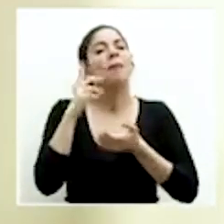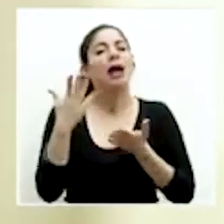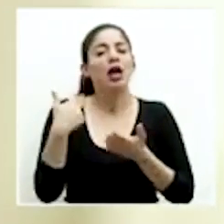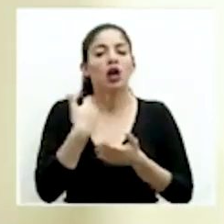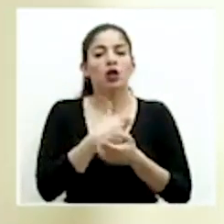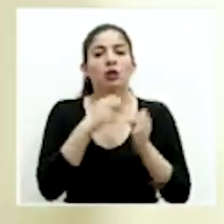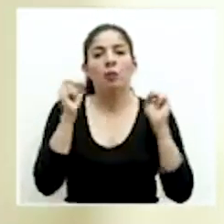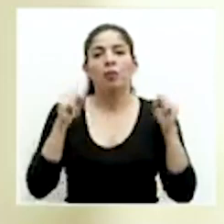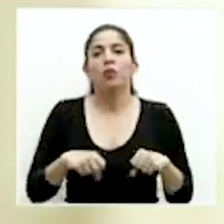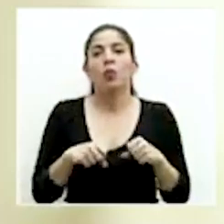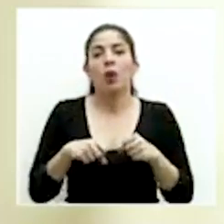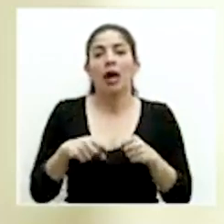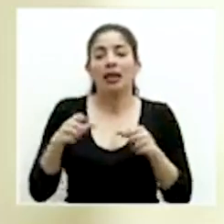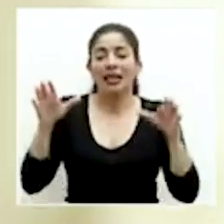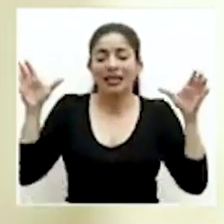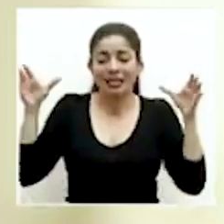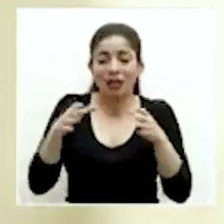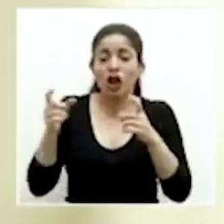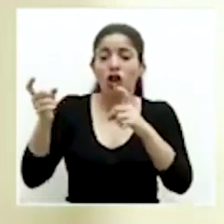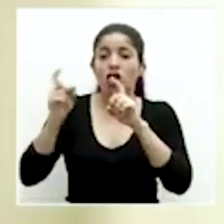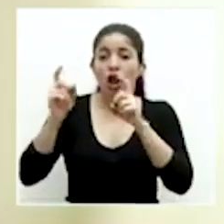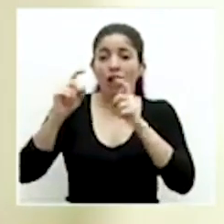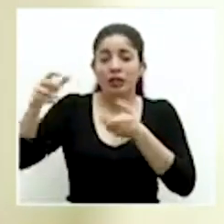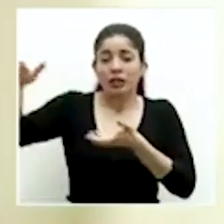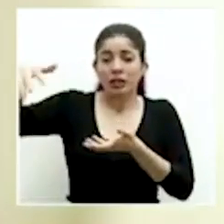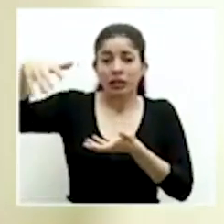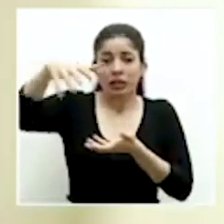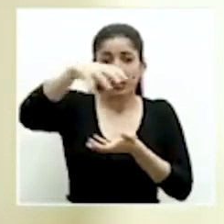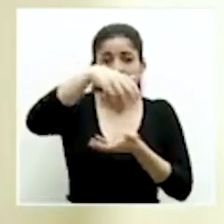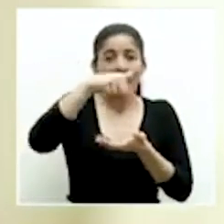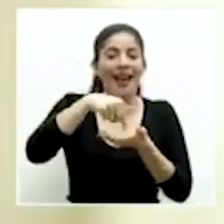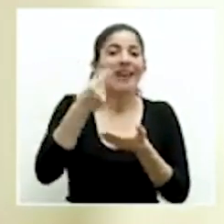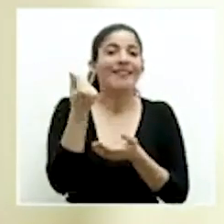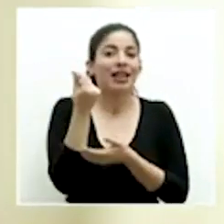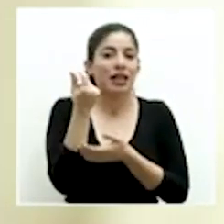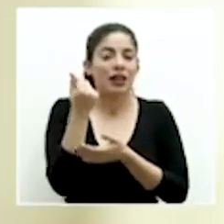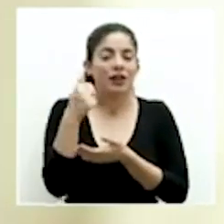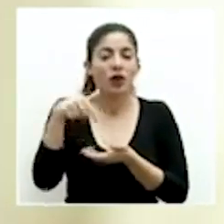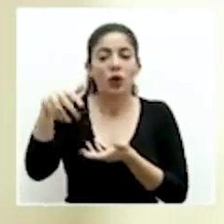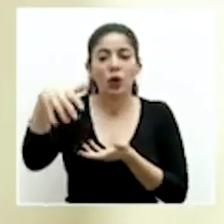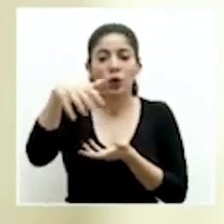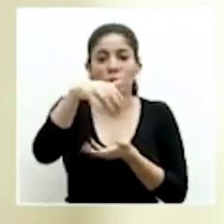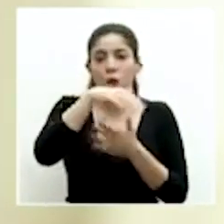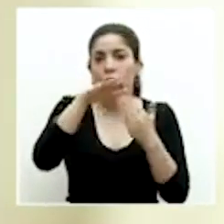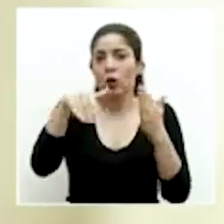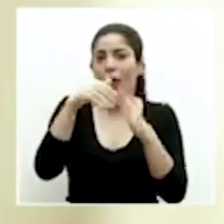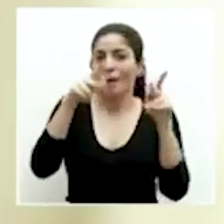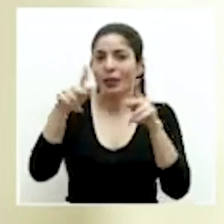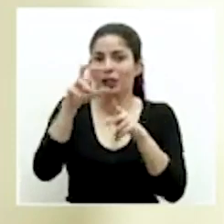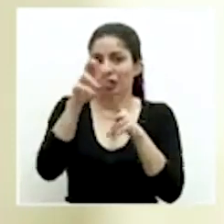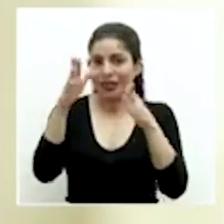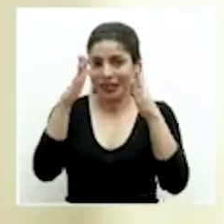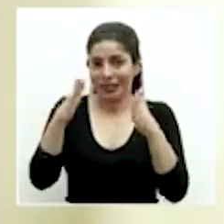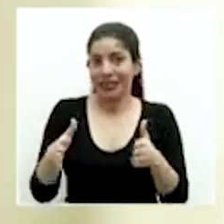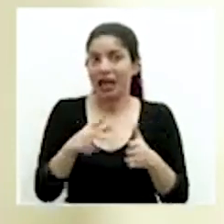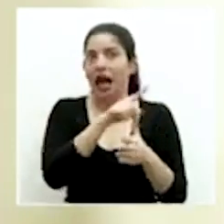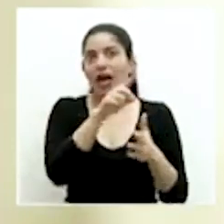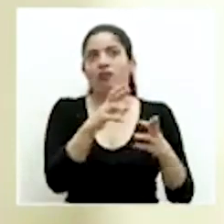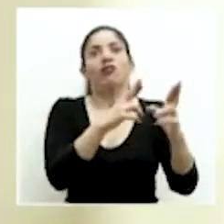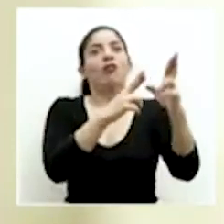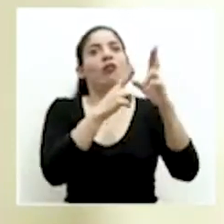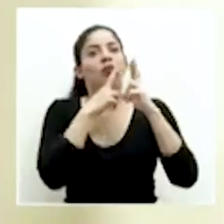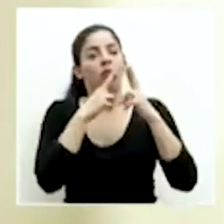concentrar, centralizar las donaciones en efectivo de la población costarricense, que ha respondido